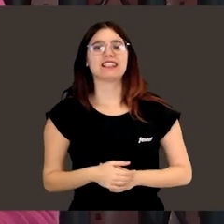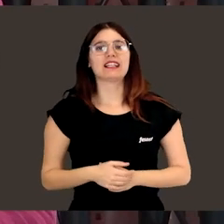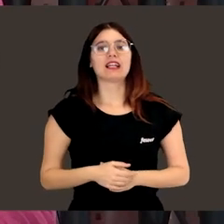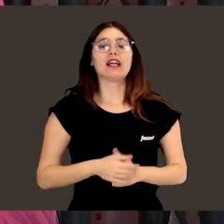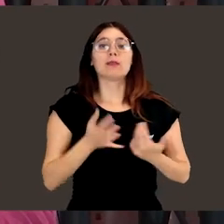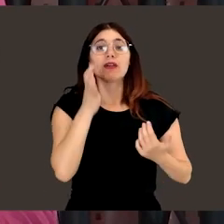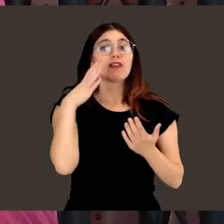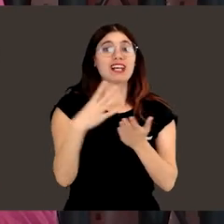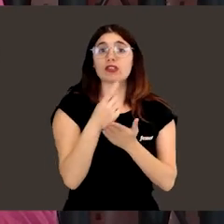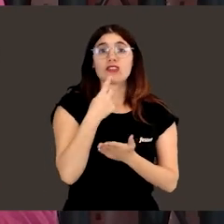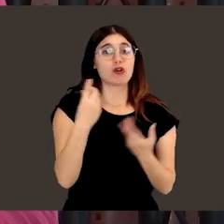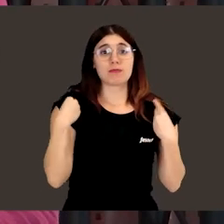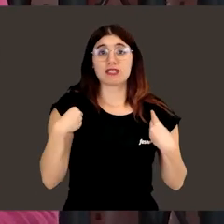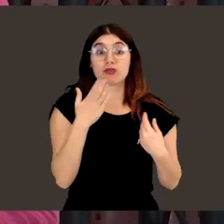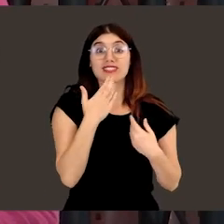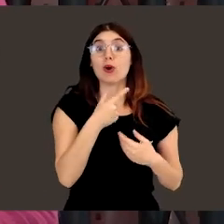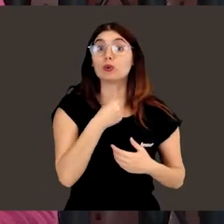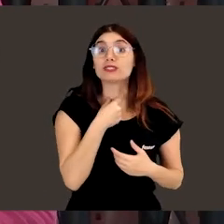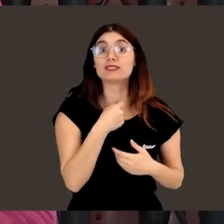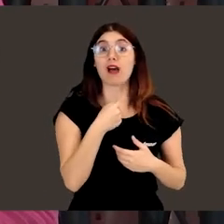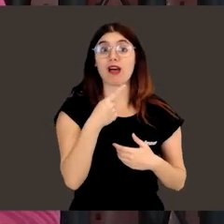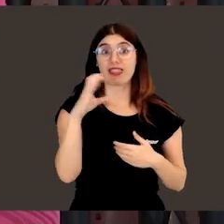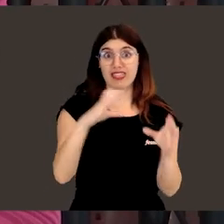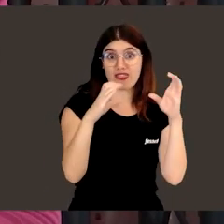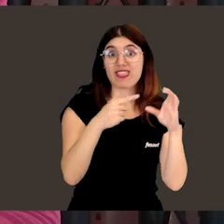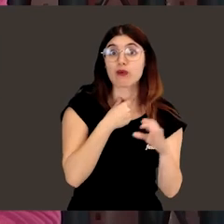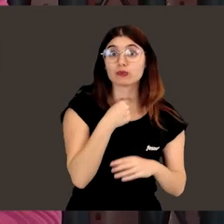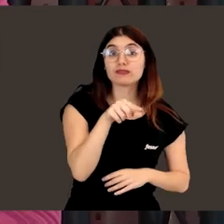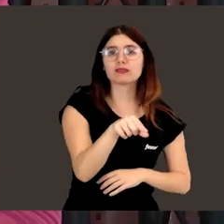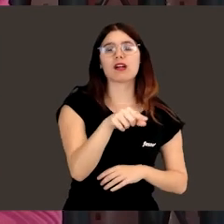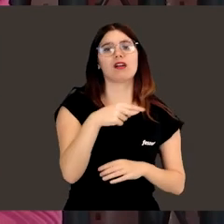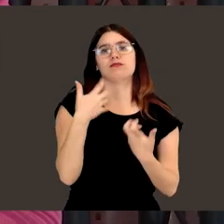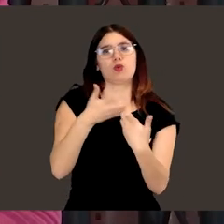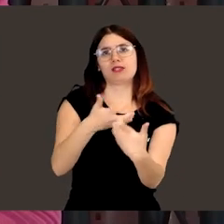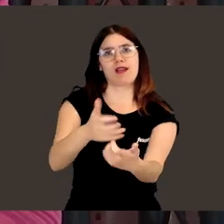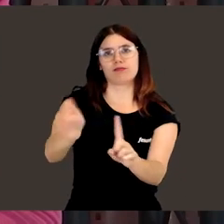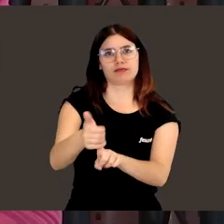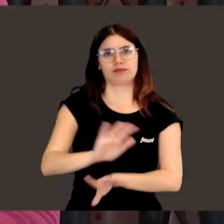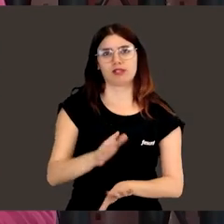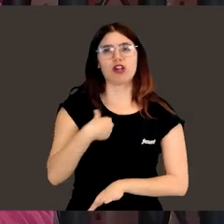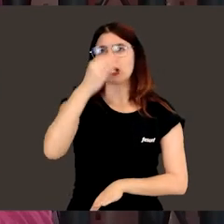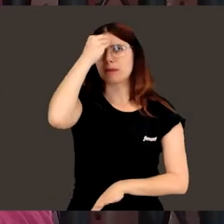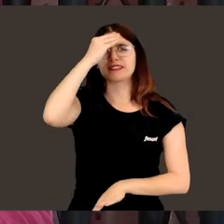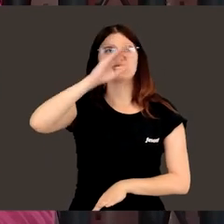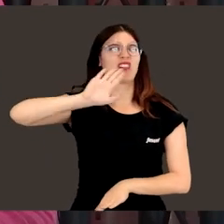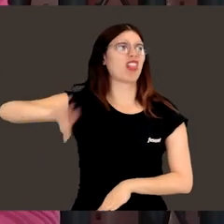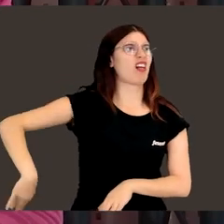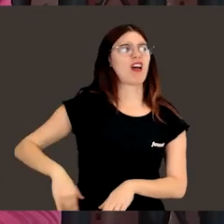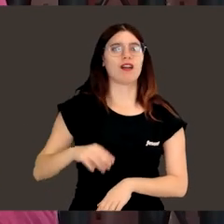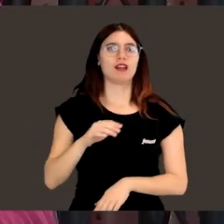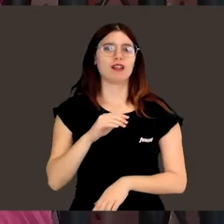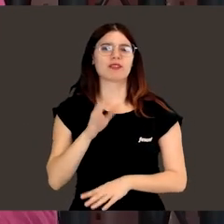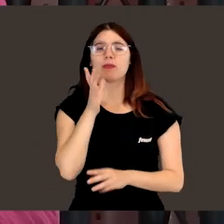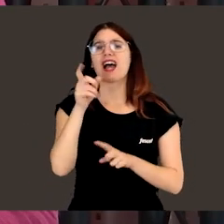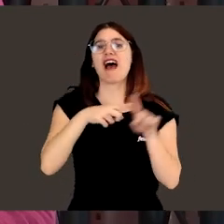él, que esté él. Y bueno, a todos les diría eso, que si les gusta la ciencia, que luchen por ella, que no piensen,